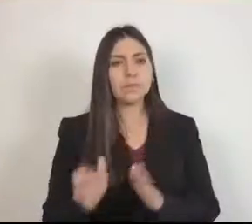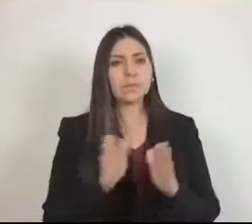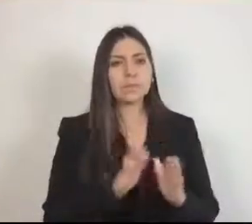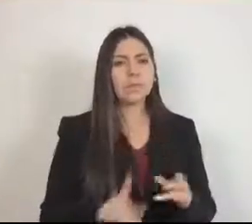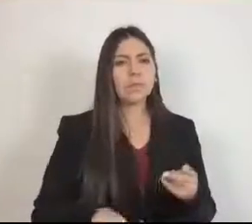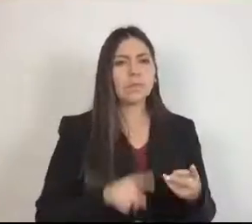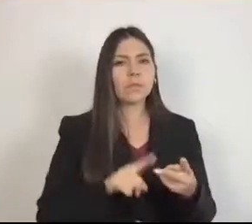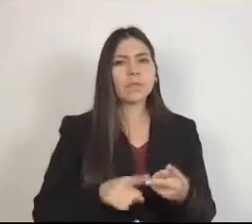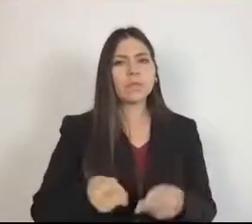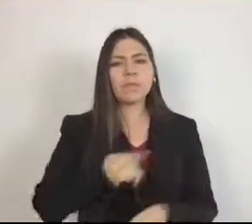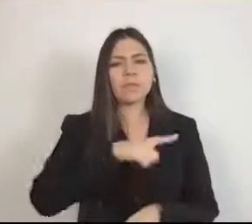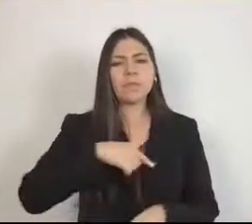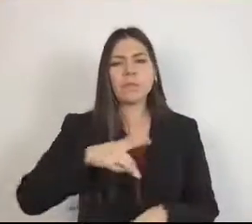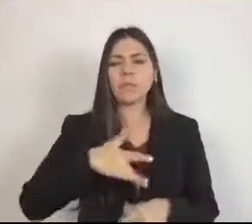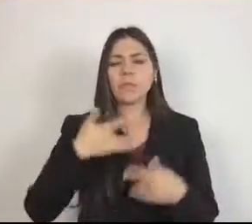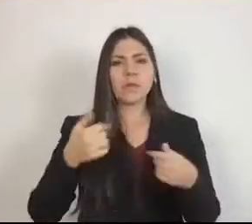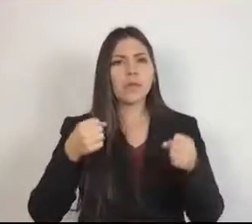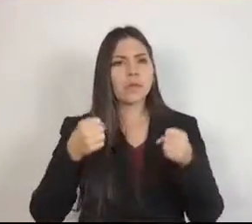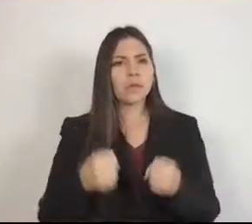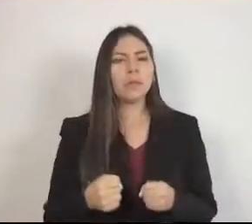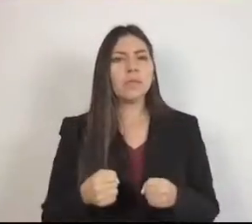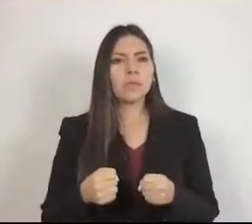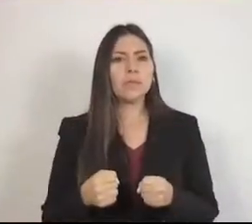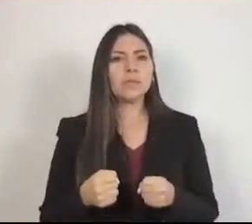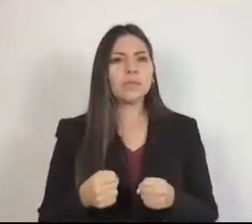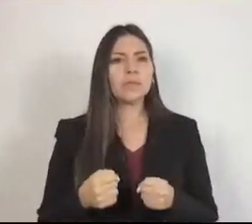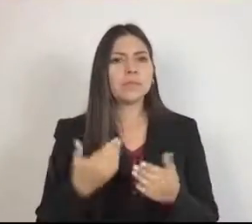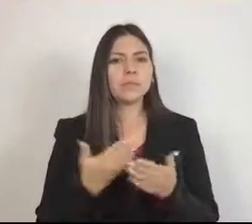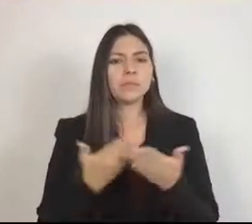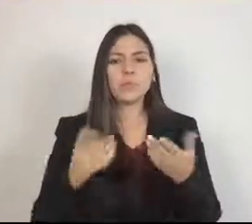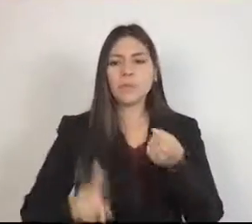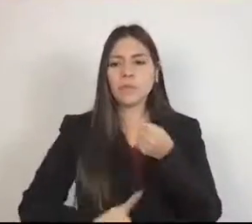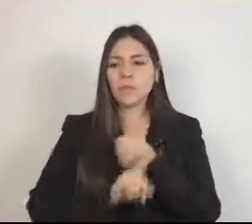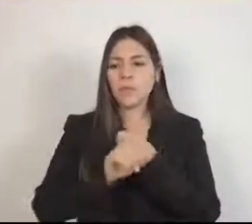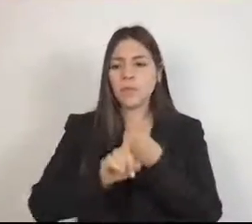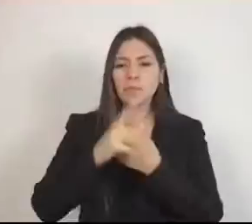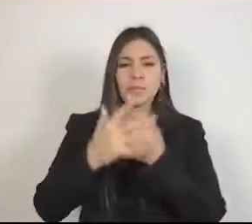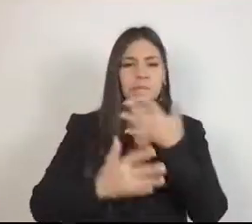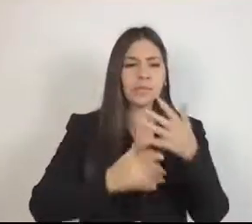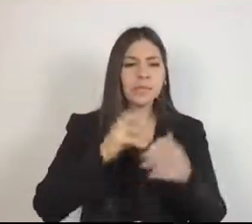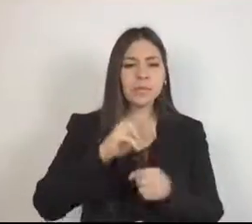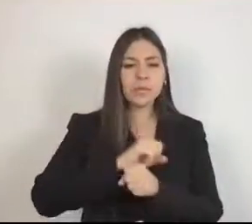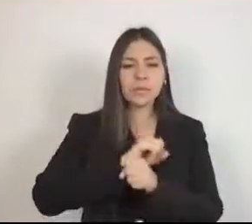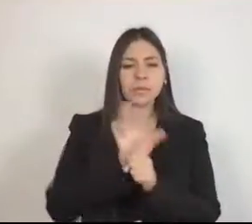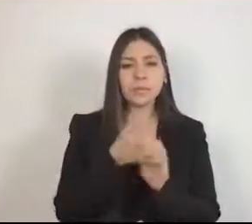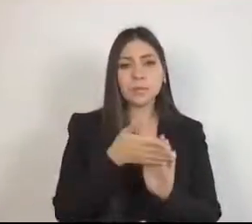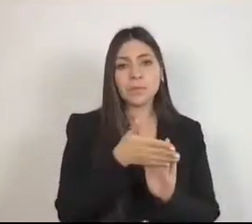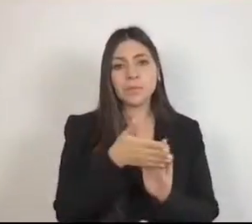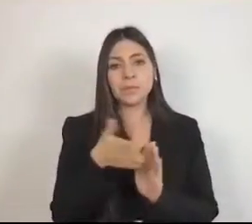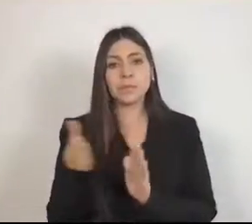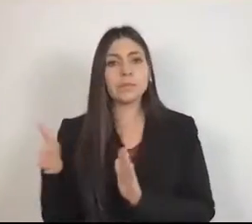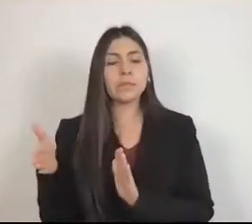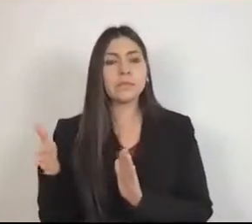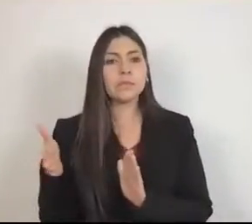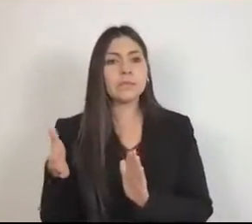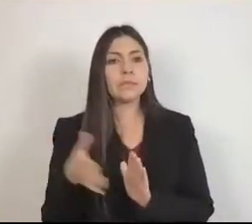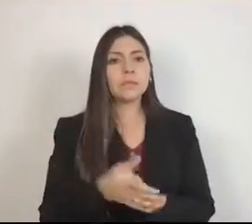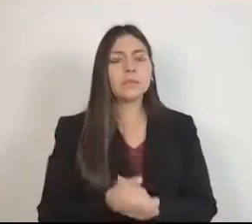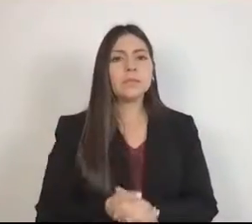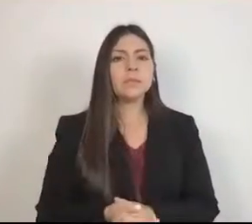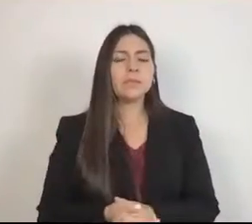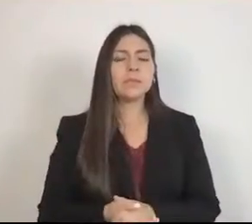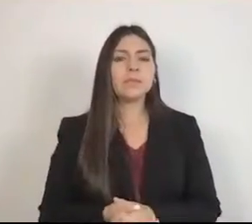convencidos que en esta crisis de pandemia es